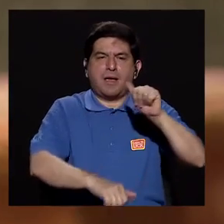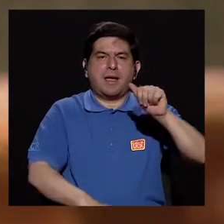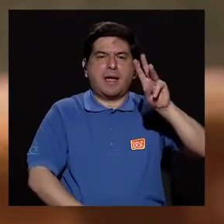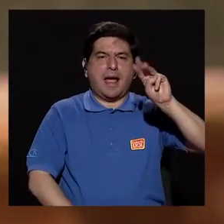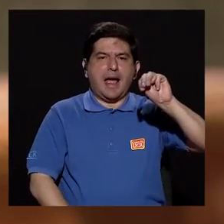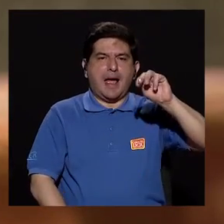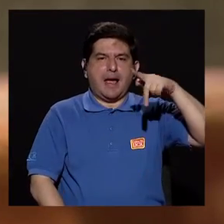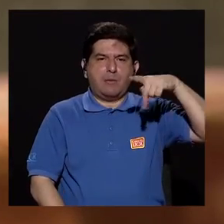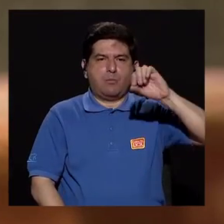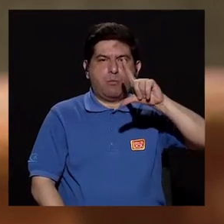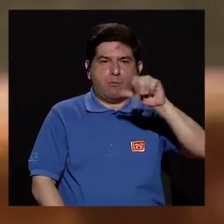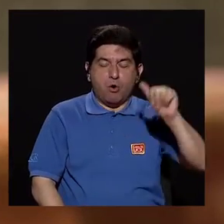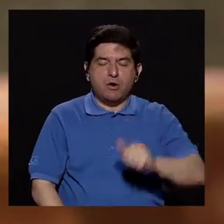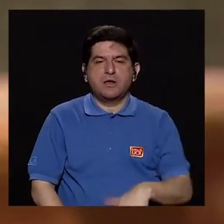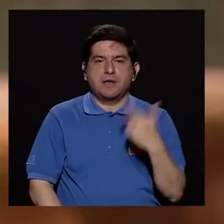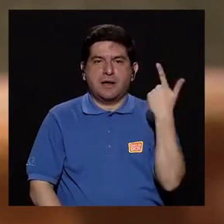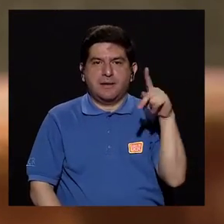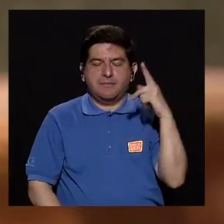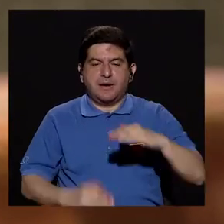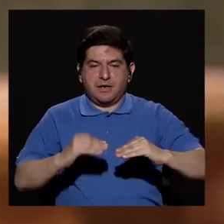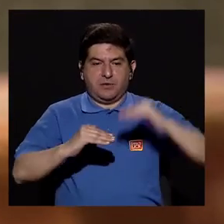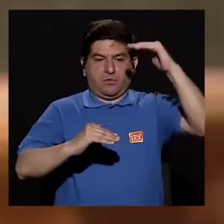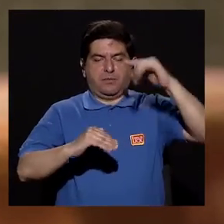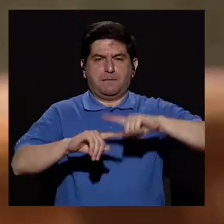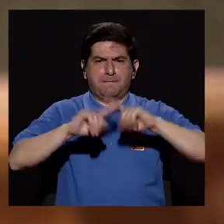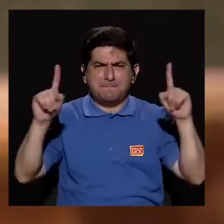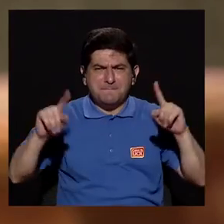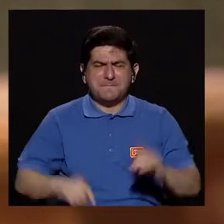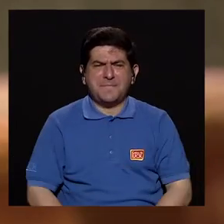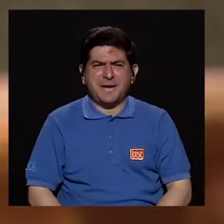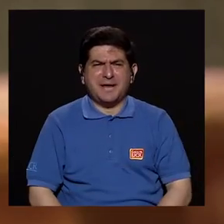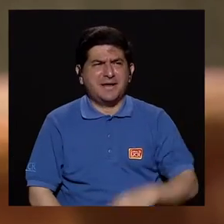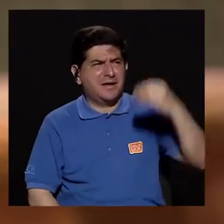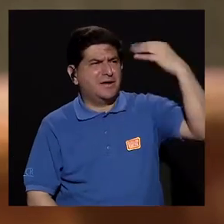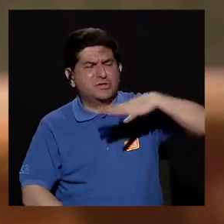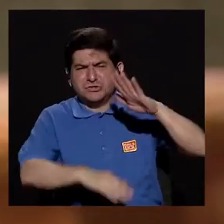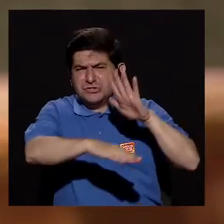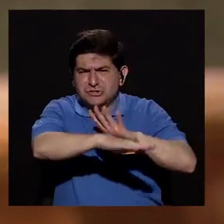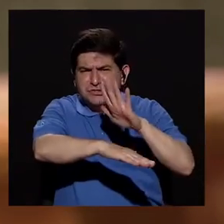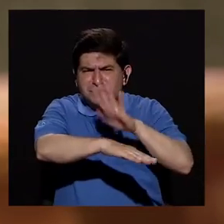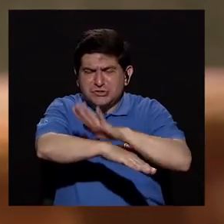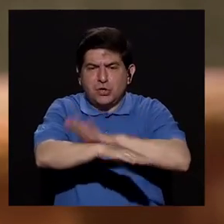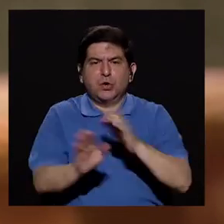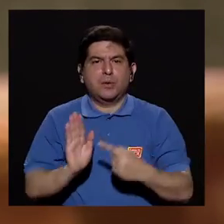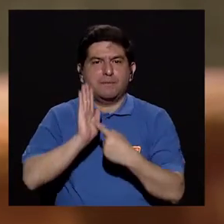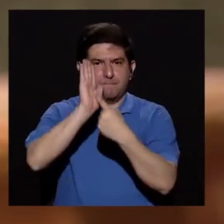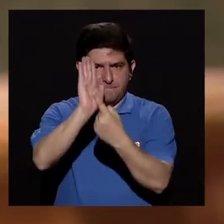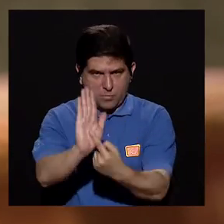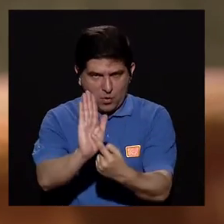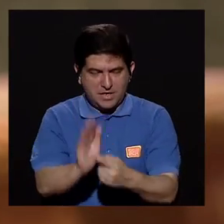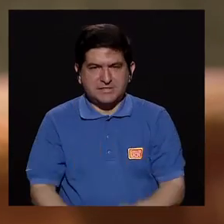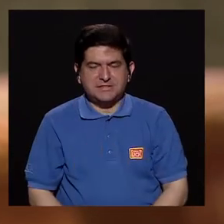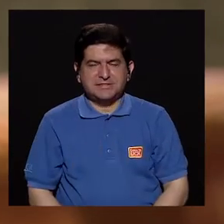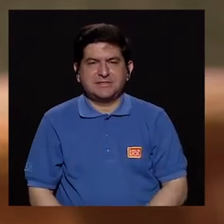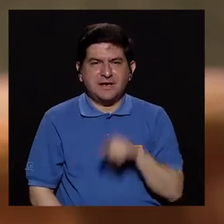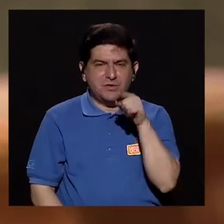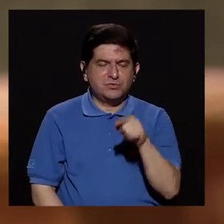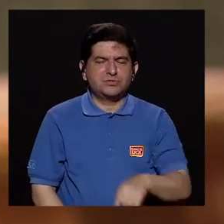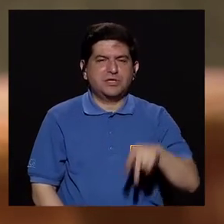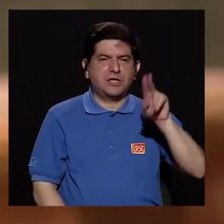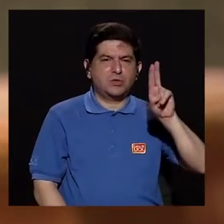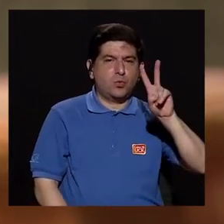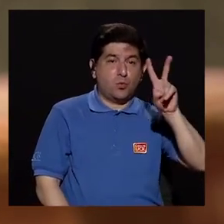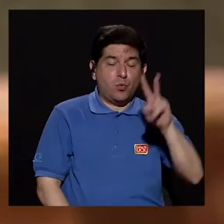mucho más alto el riesgo, pero las quemaduras solares son un reflejo de cuánta radiación